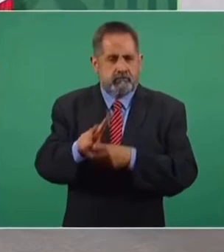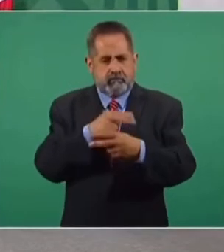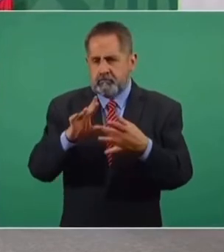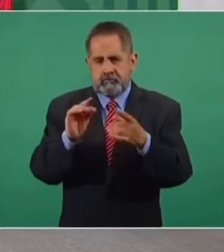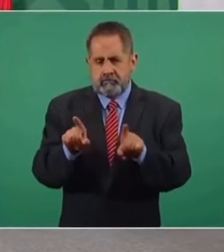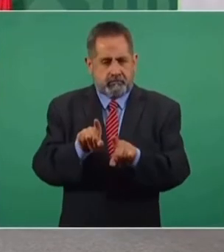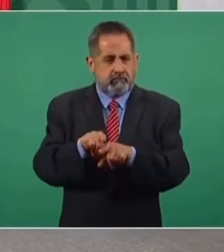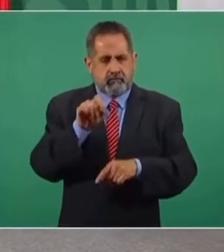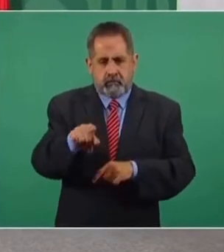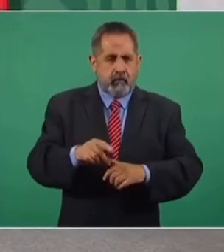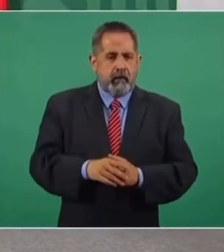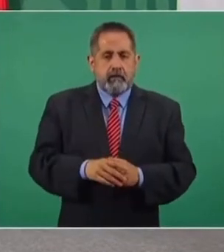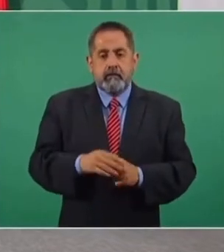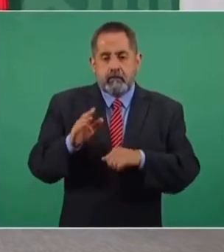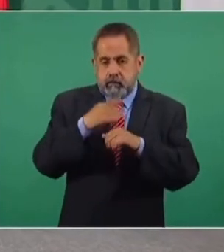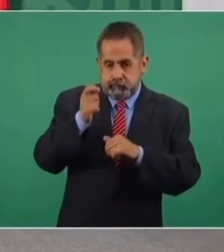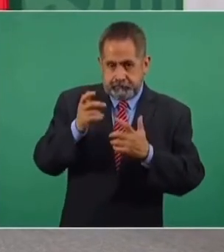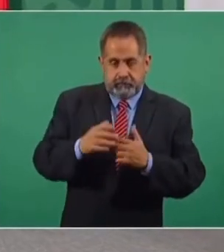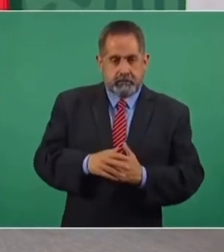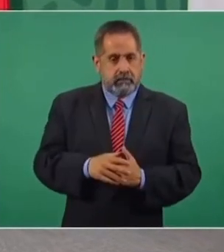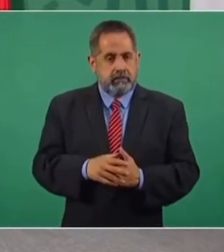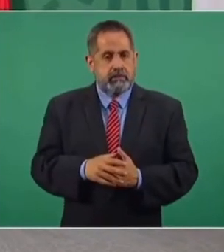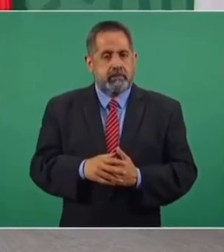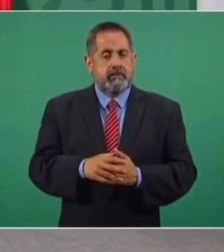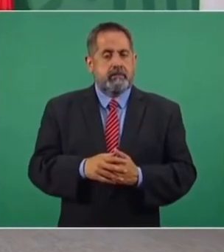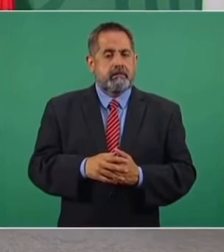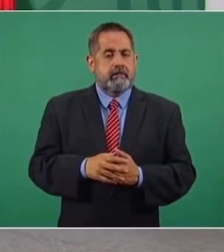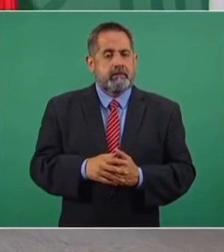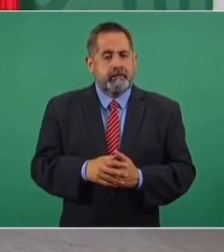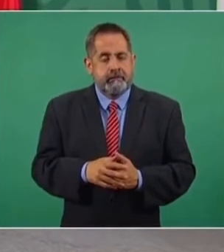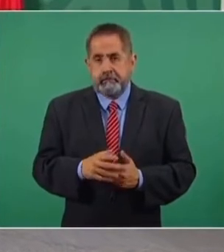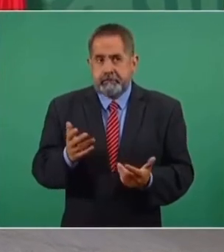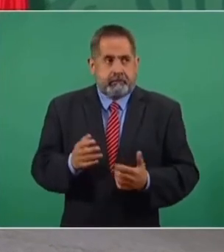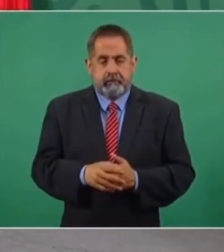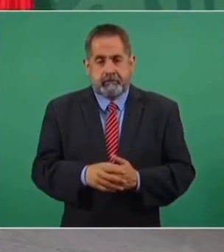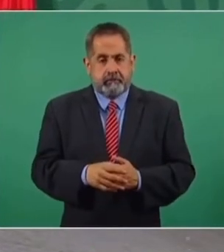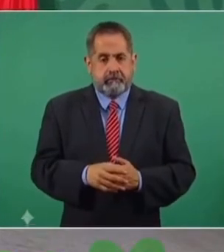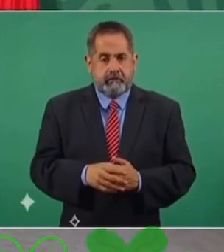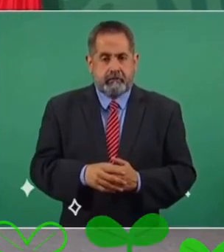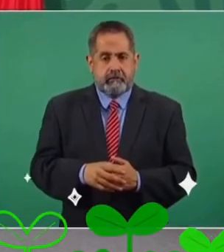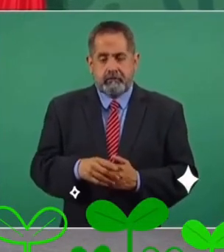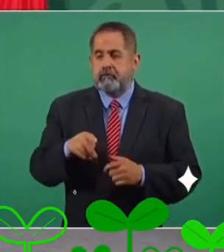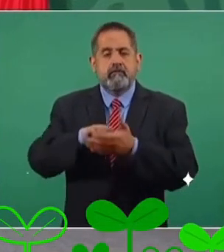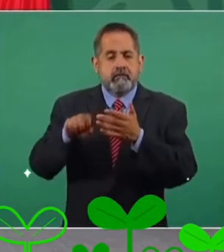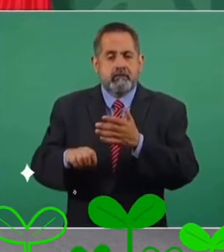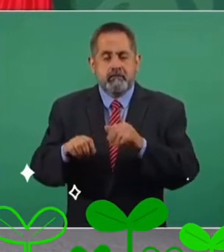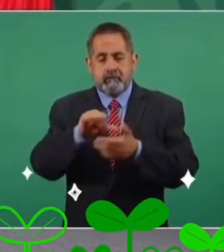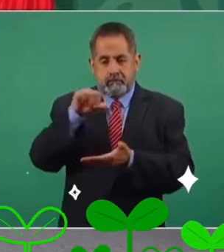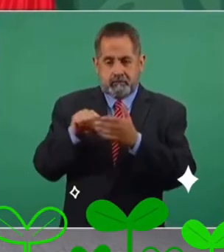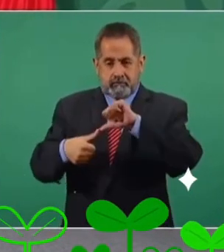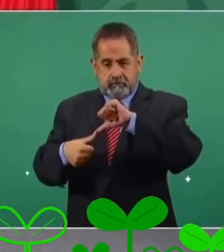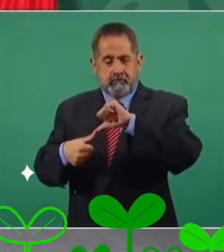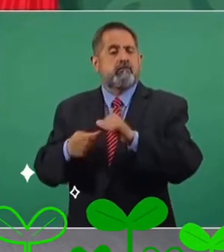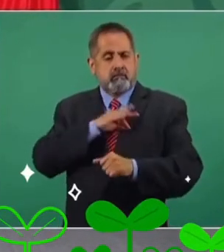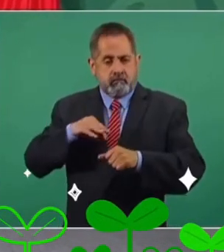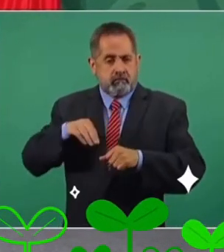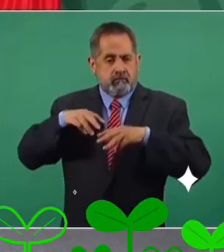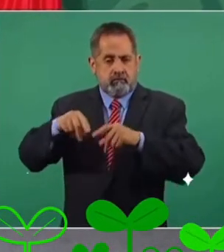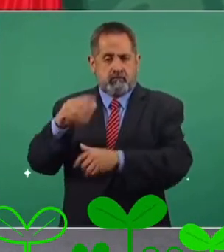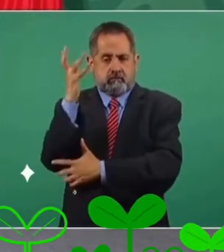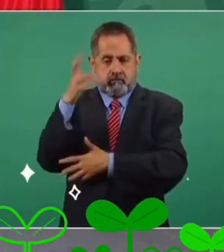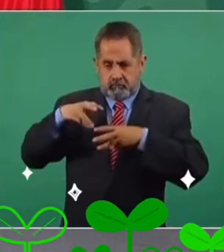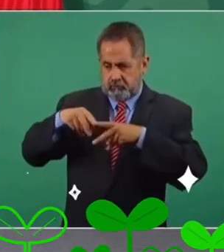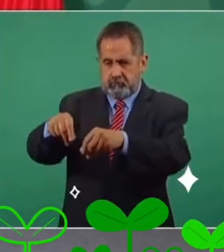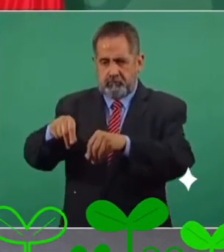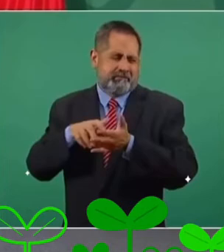porque se puede reforestar Centroamérica, sembrar árboles,